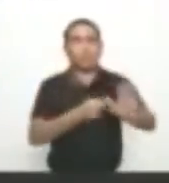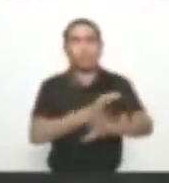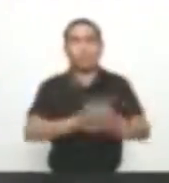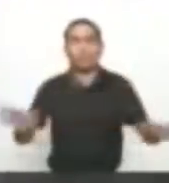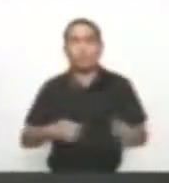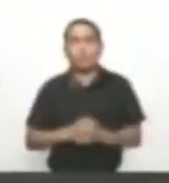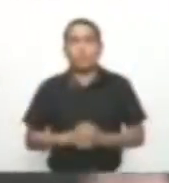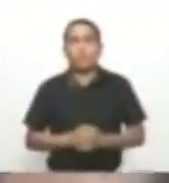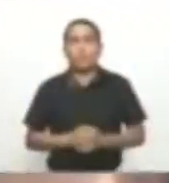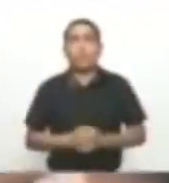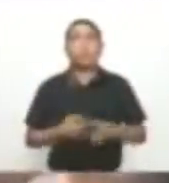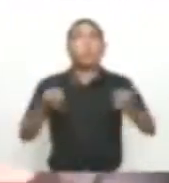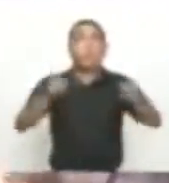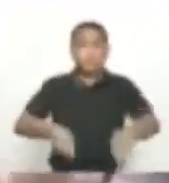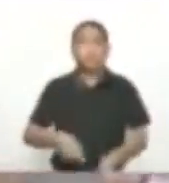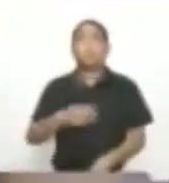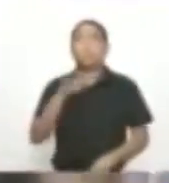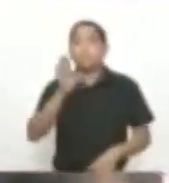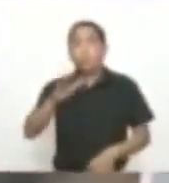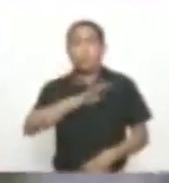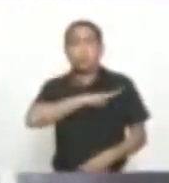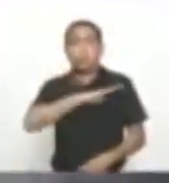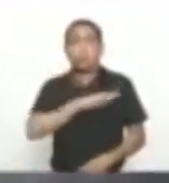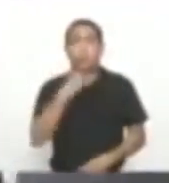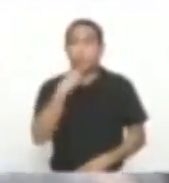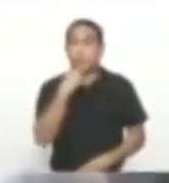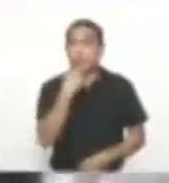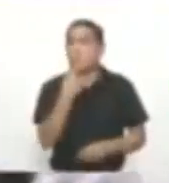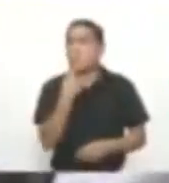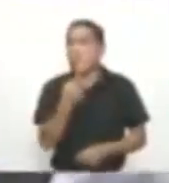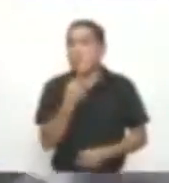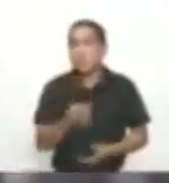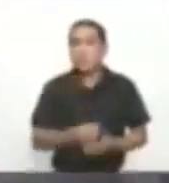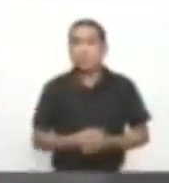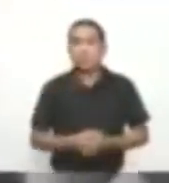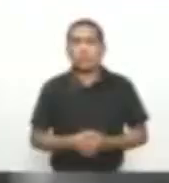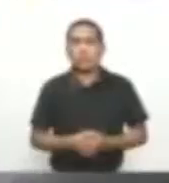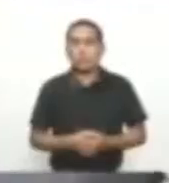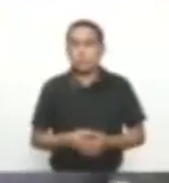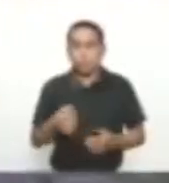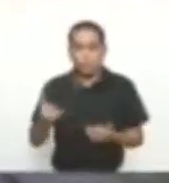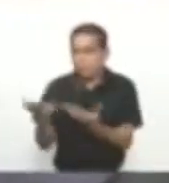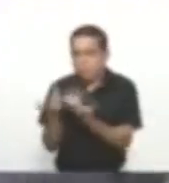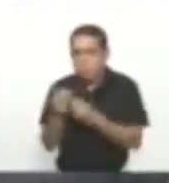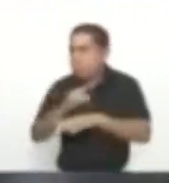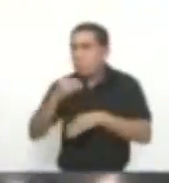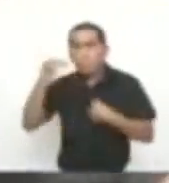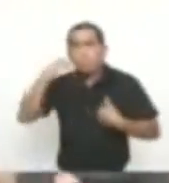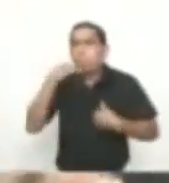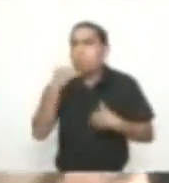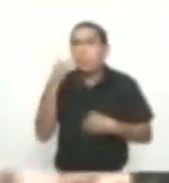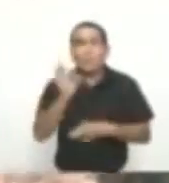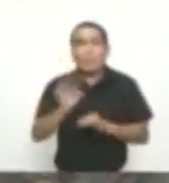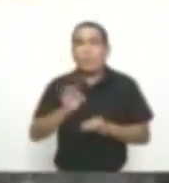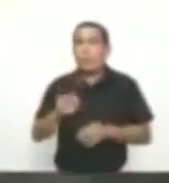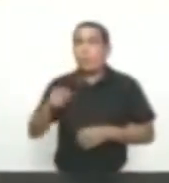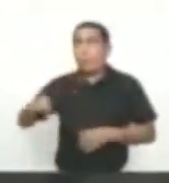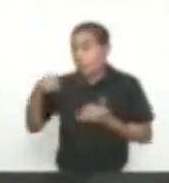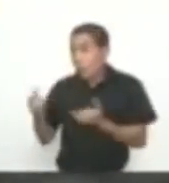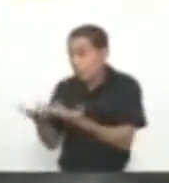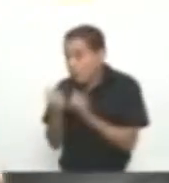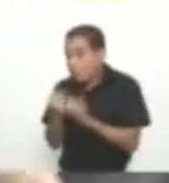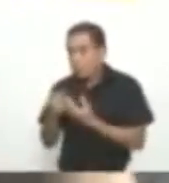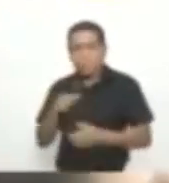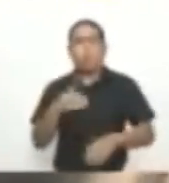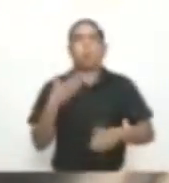el consultado sobre la alerta Esto respondió el alcalde de Barranquilla Perdón, no tengo información Apenas voy a hablar con el comandante de la policía Hay una información que ustedes me están diciendo Pero